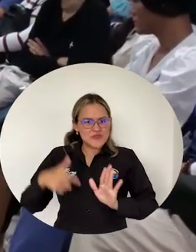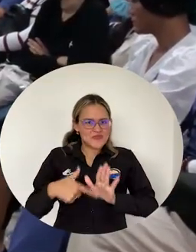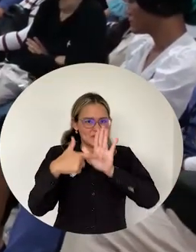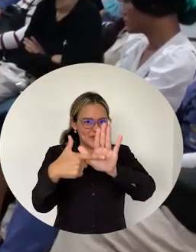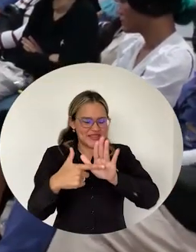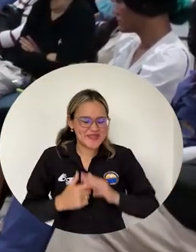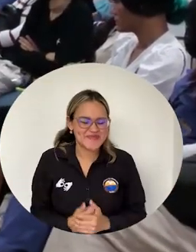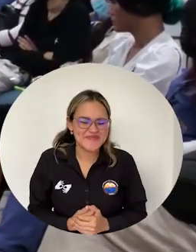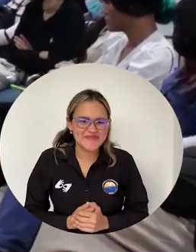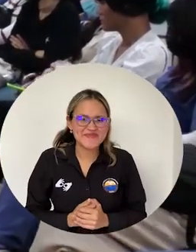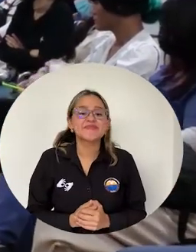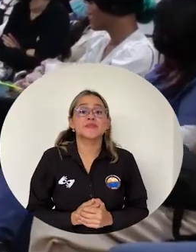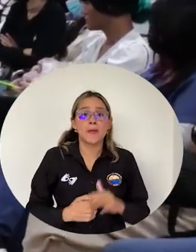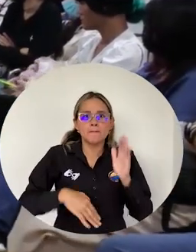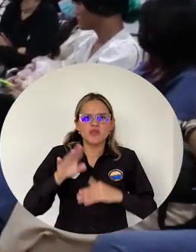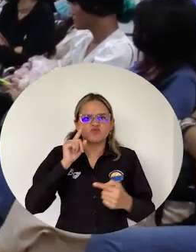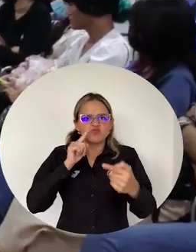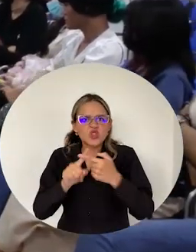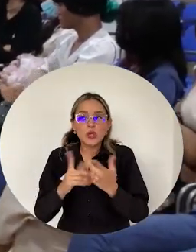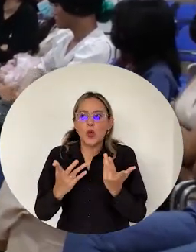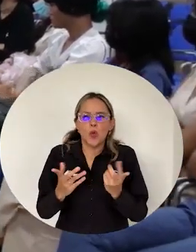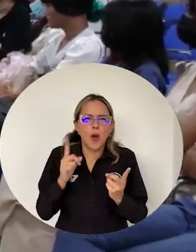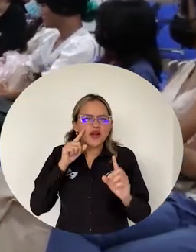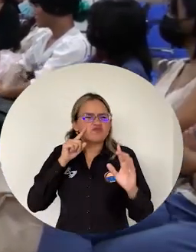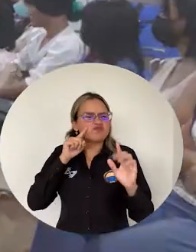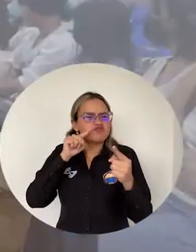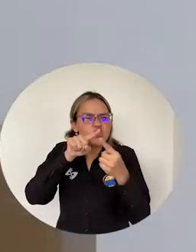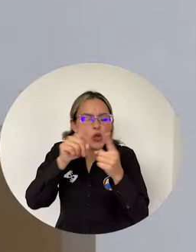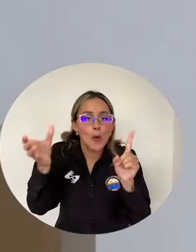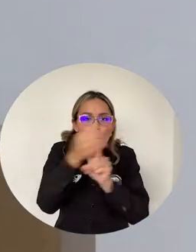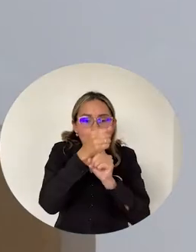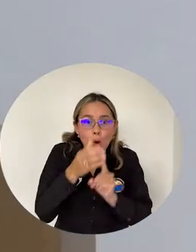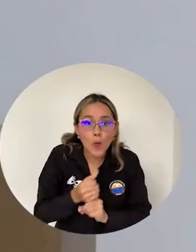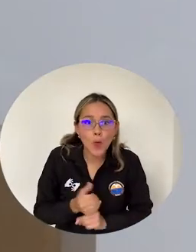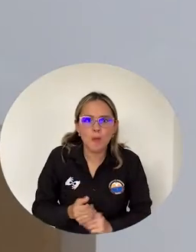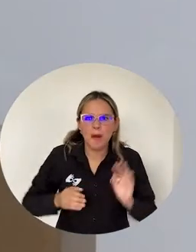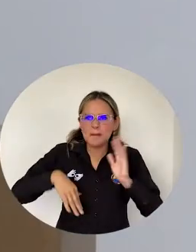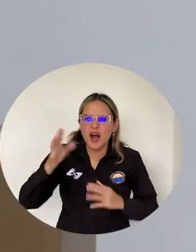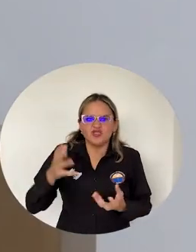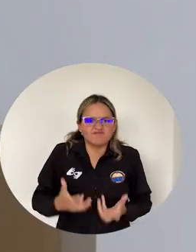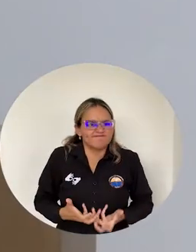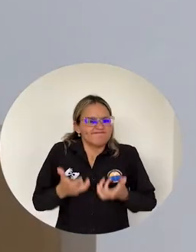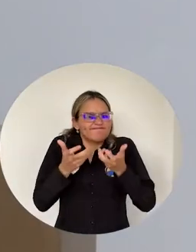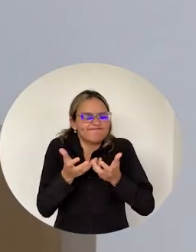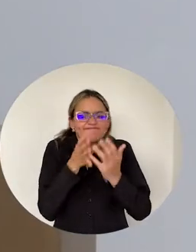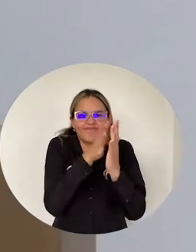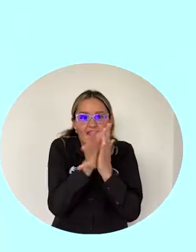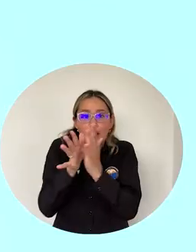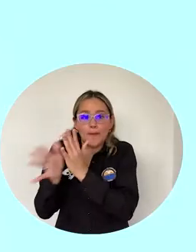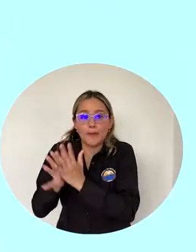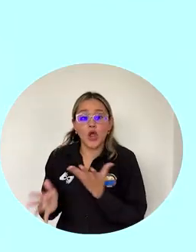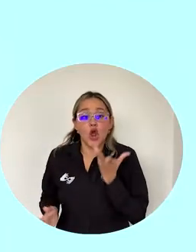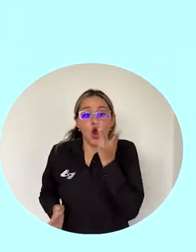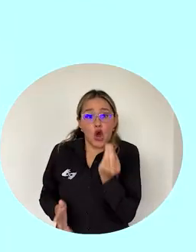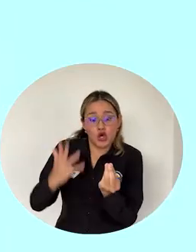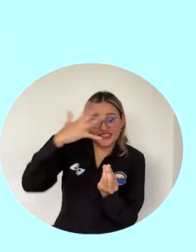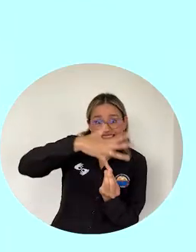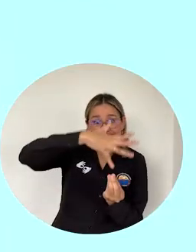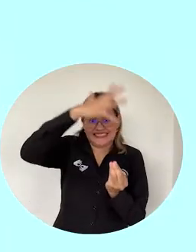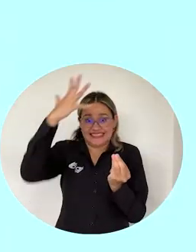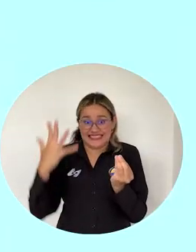resaltar y reconocer Los logros, perspectivas, aportes E importancia de las diferentes personas Que hacen parte del colectivo